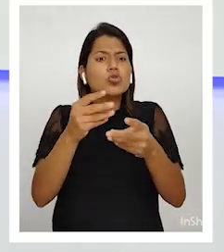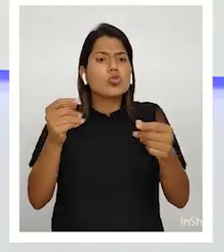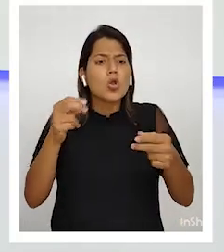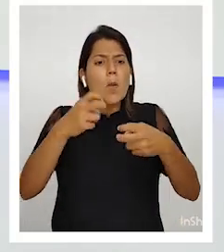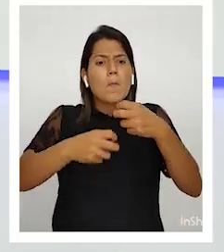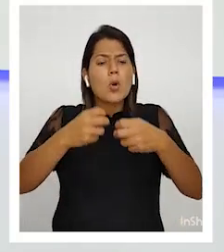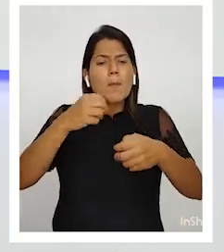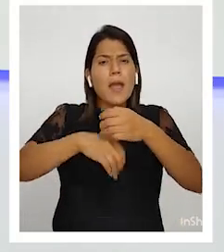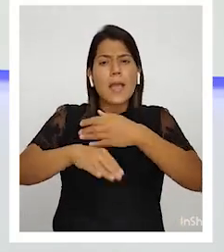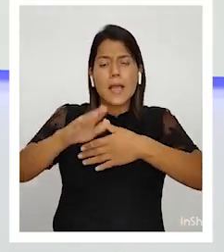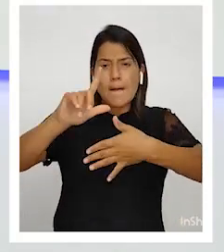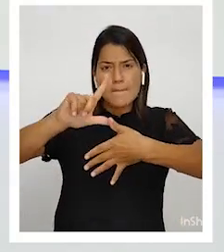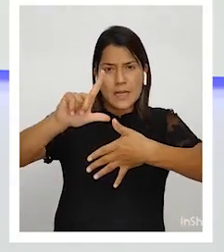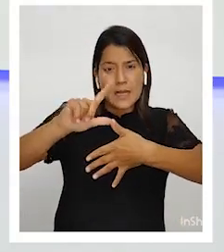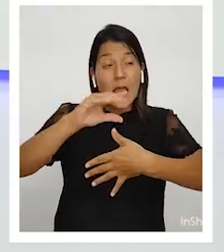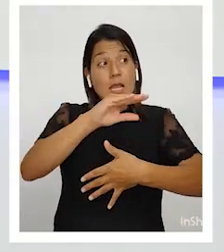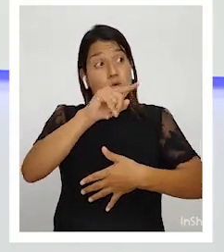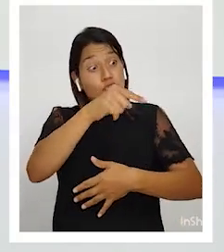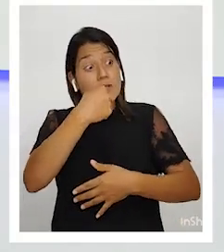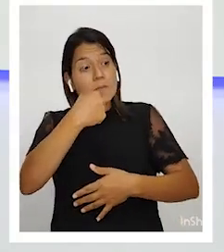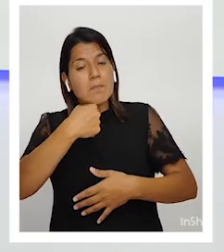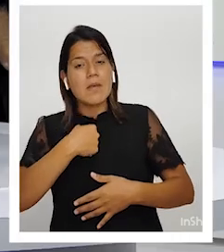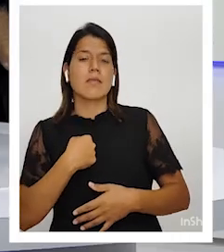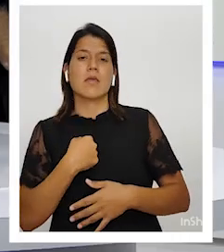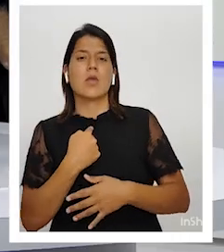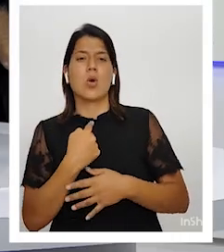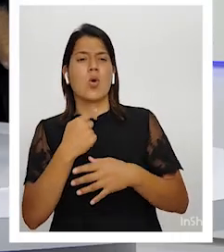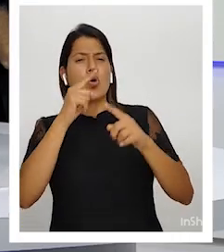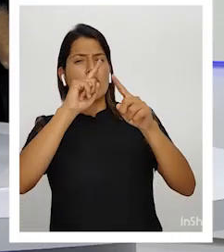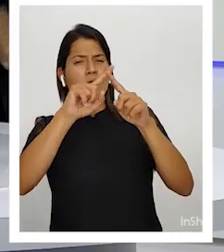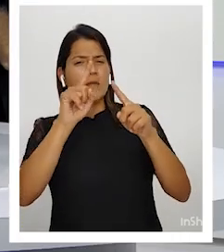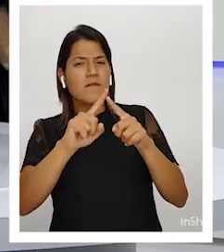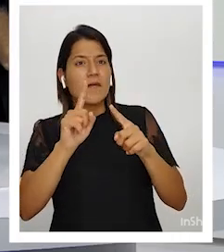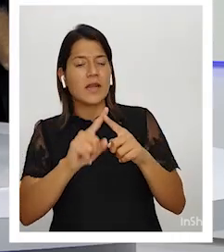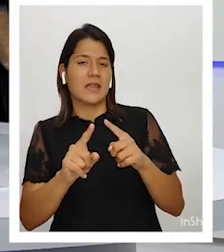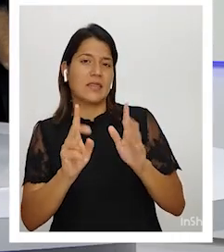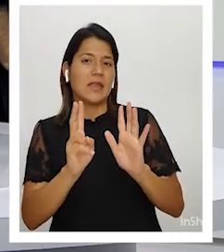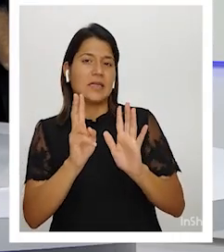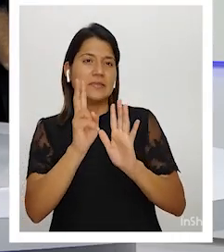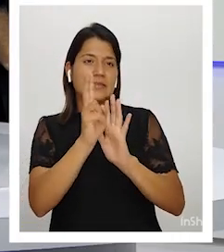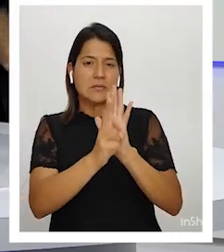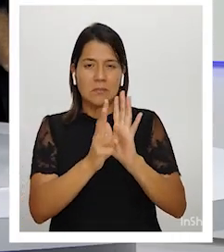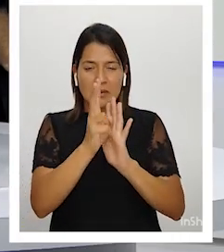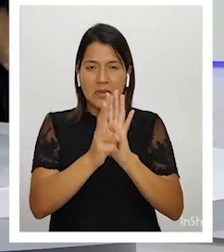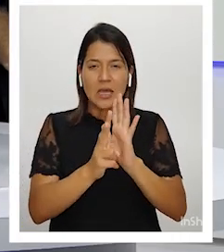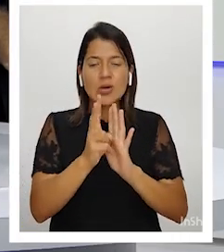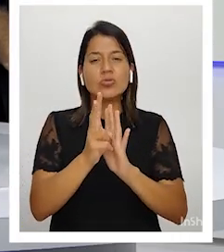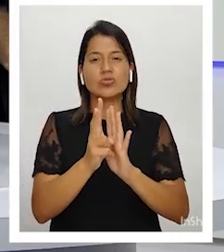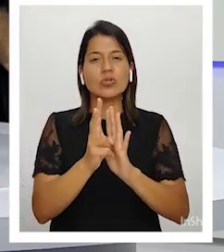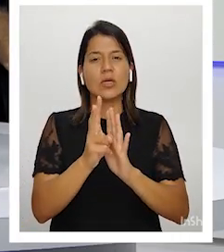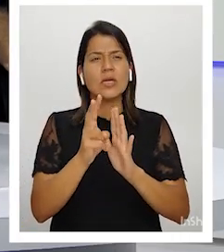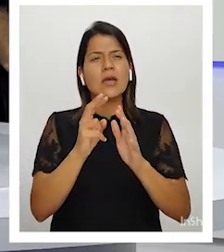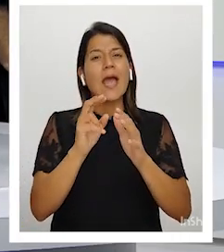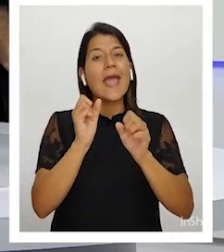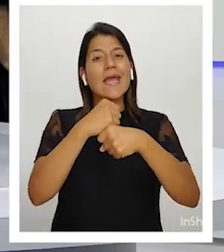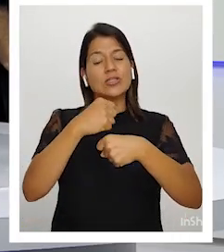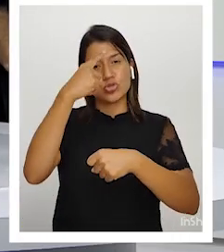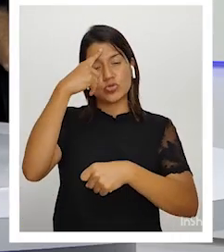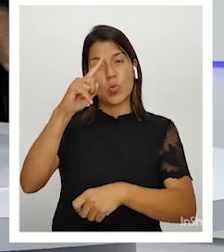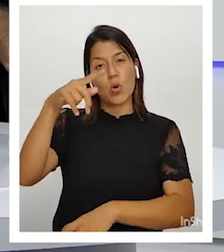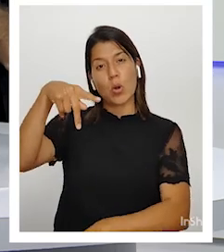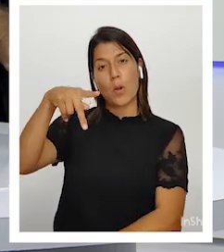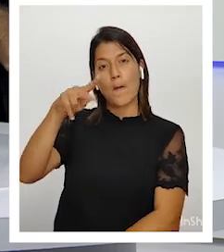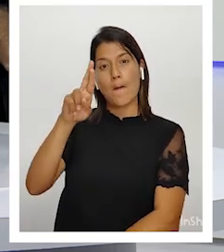América Latina y usted me sugería una serie de productos audiovisuales de Prisma Latinoamérica, una